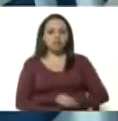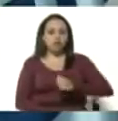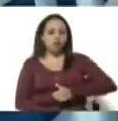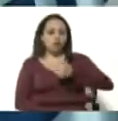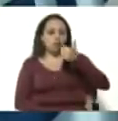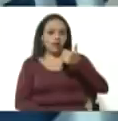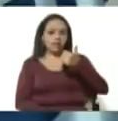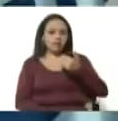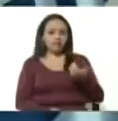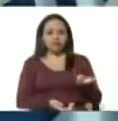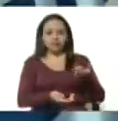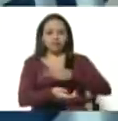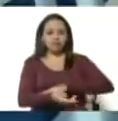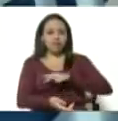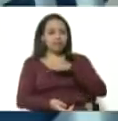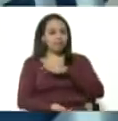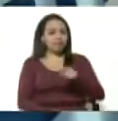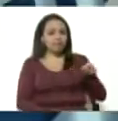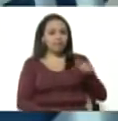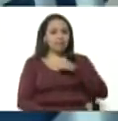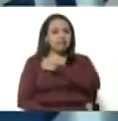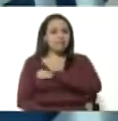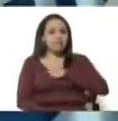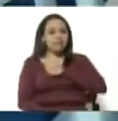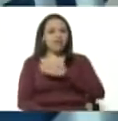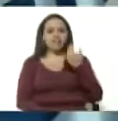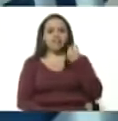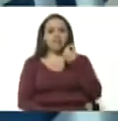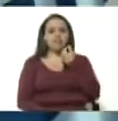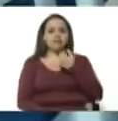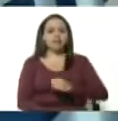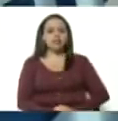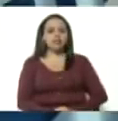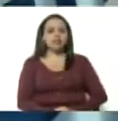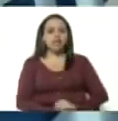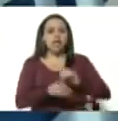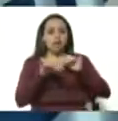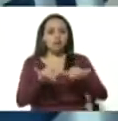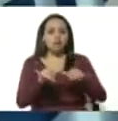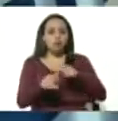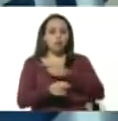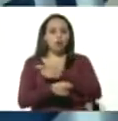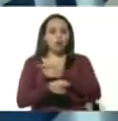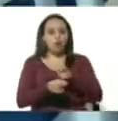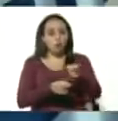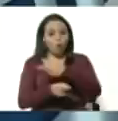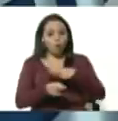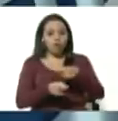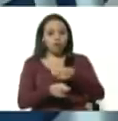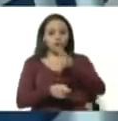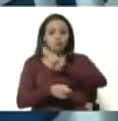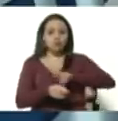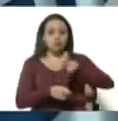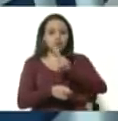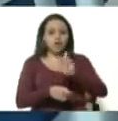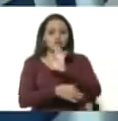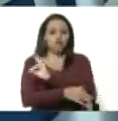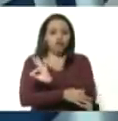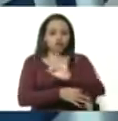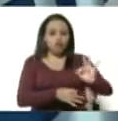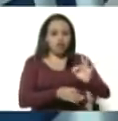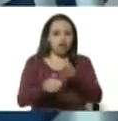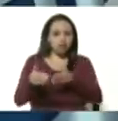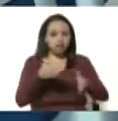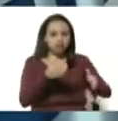lamentable enfermedad que dicho gobierno utilizando como dije las fronteras y las trochas ha